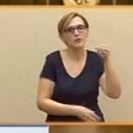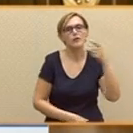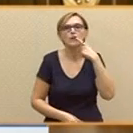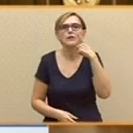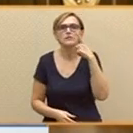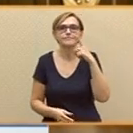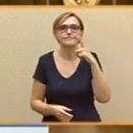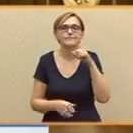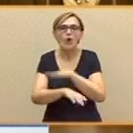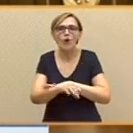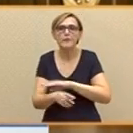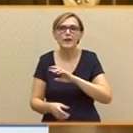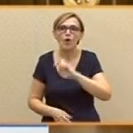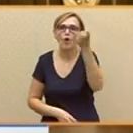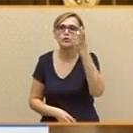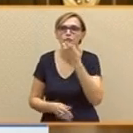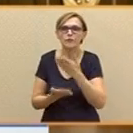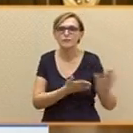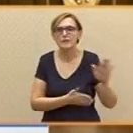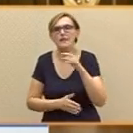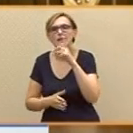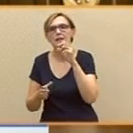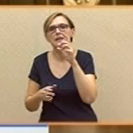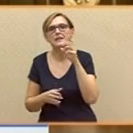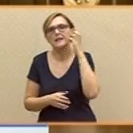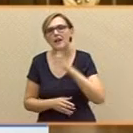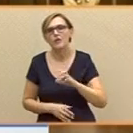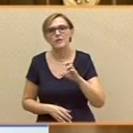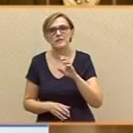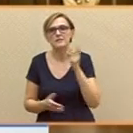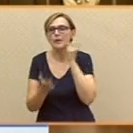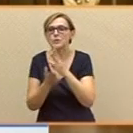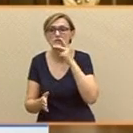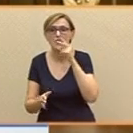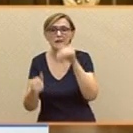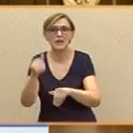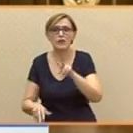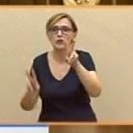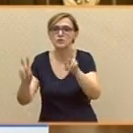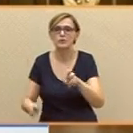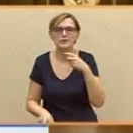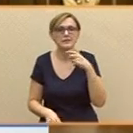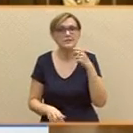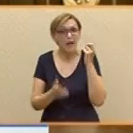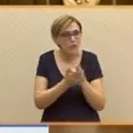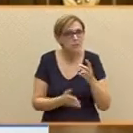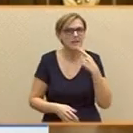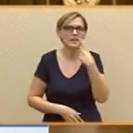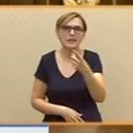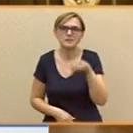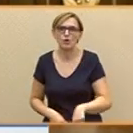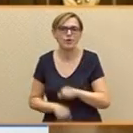Rajoy. Eso significa apostar abiertamente por nuevas elecciones. Si esa es su apuesta, dígaselo claramente a los españoles hoy.